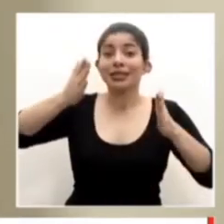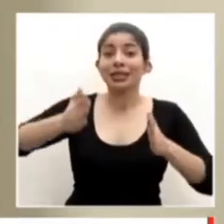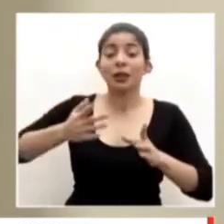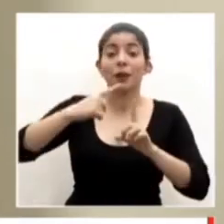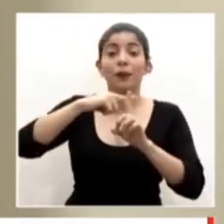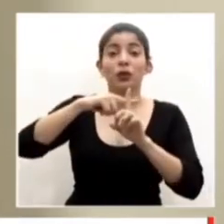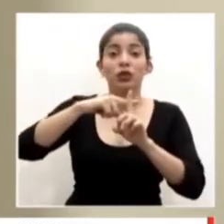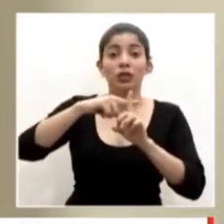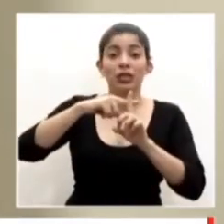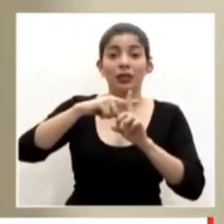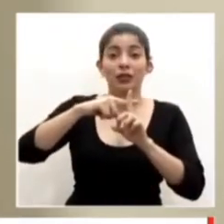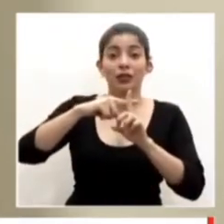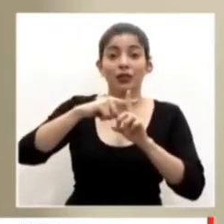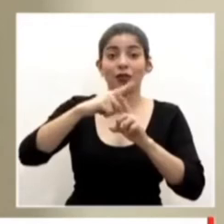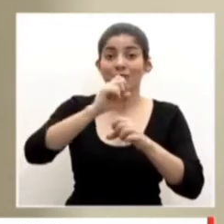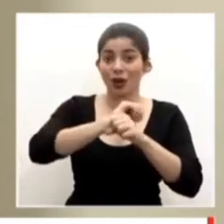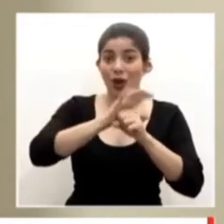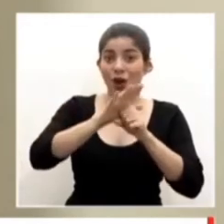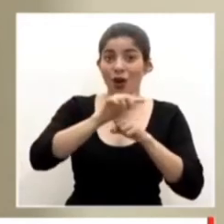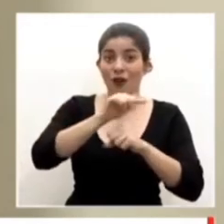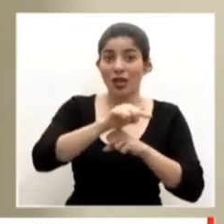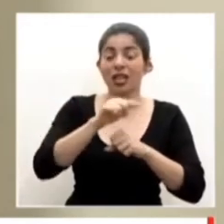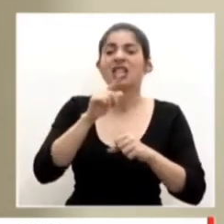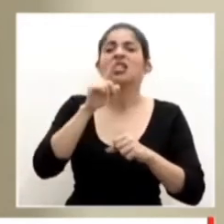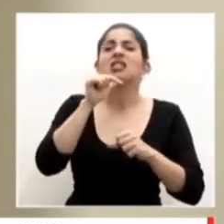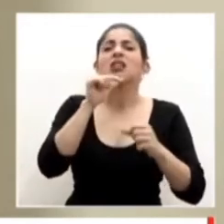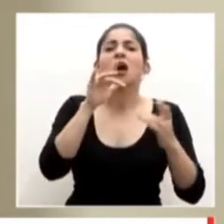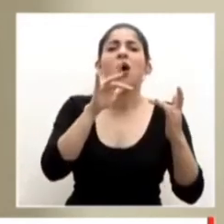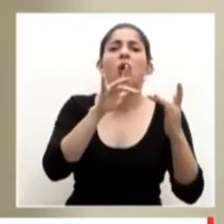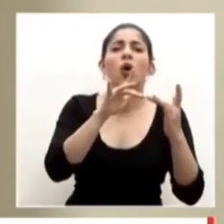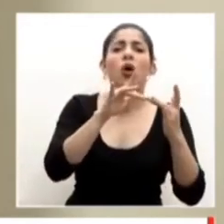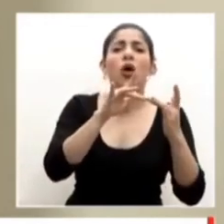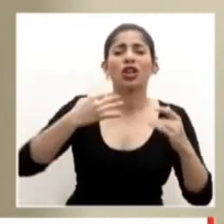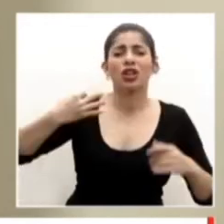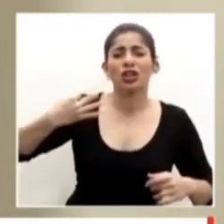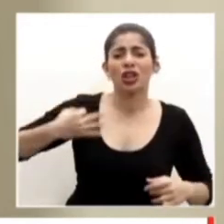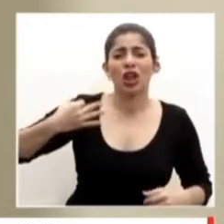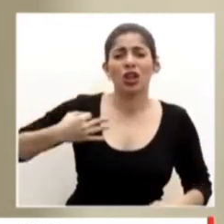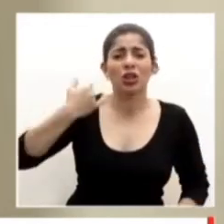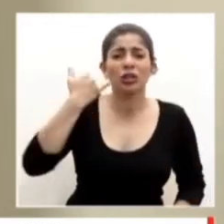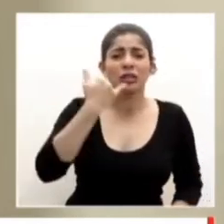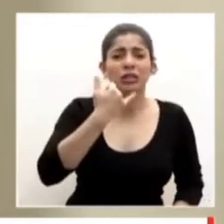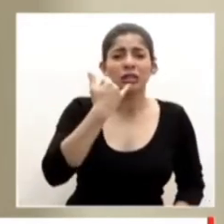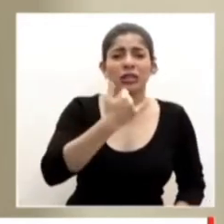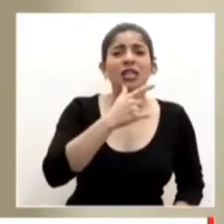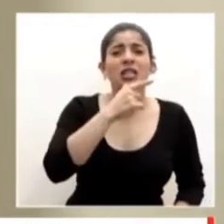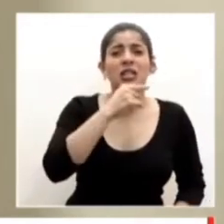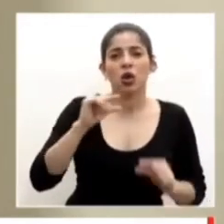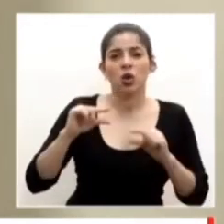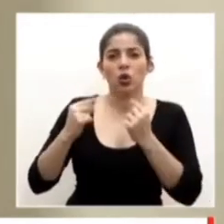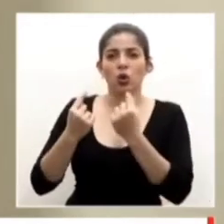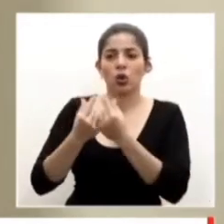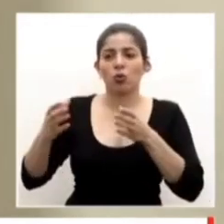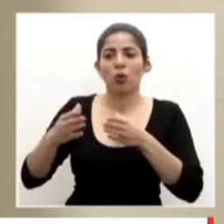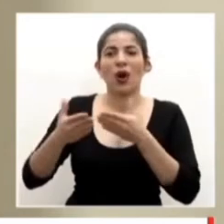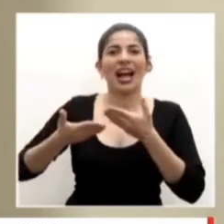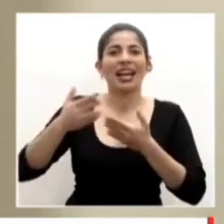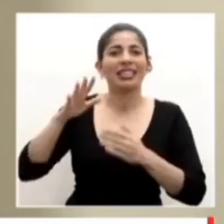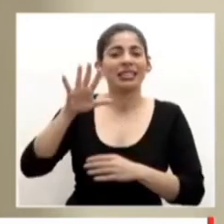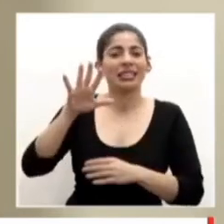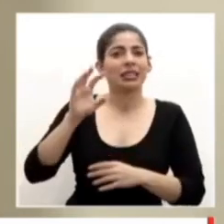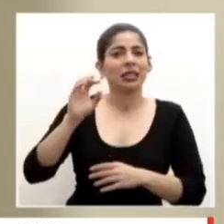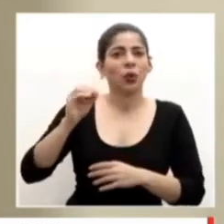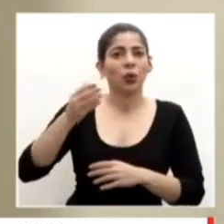por COVID-19 son contactados a diario por un grupo de casi 50